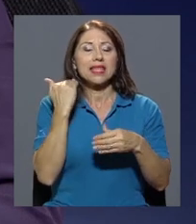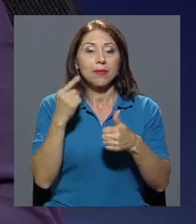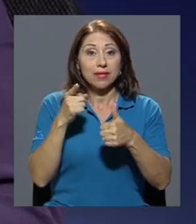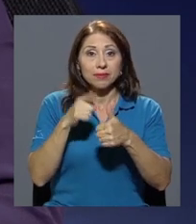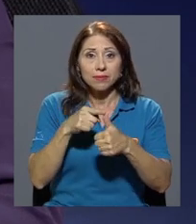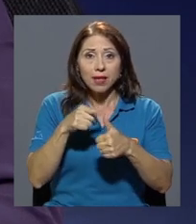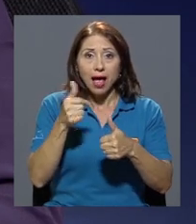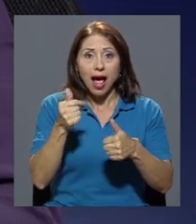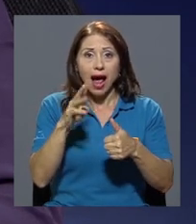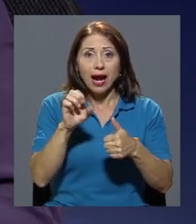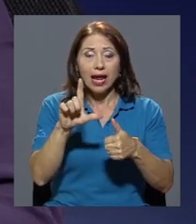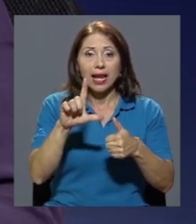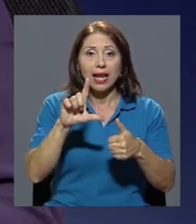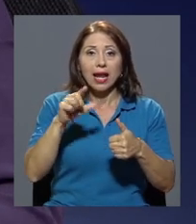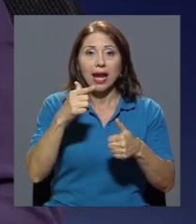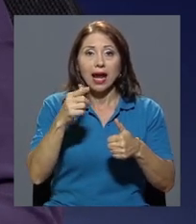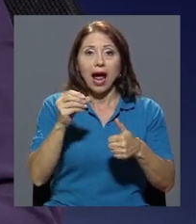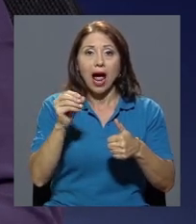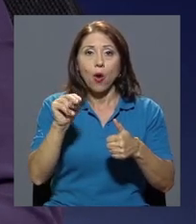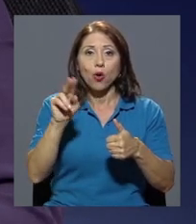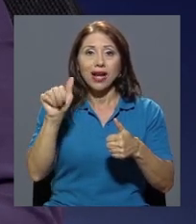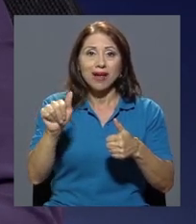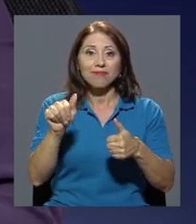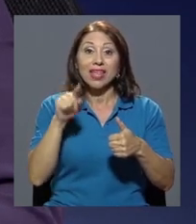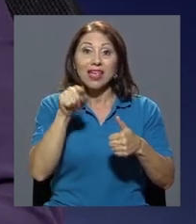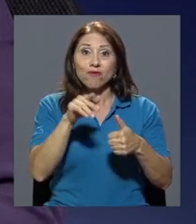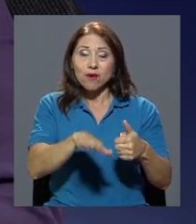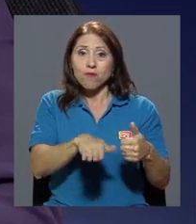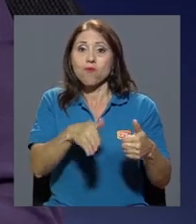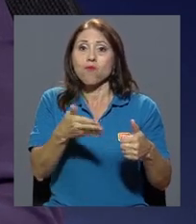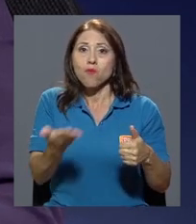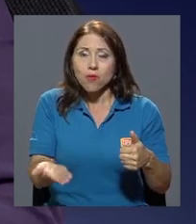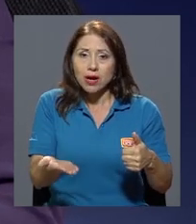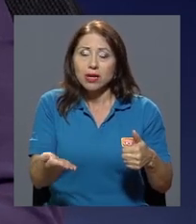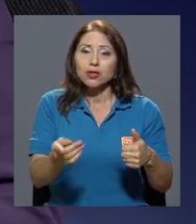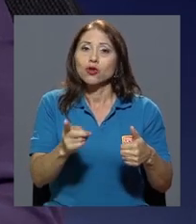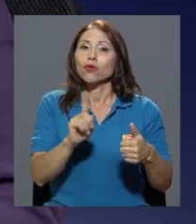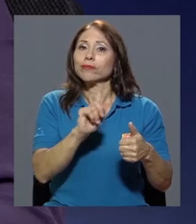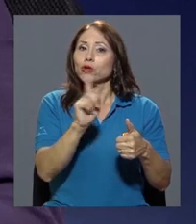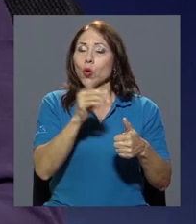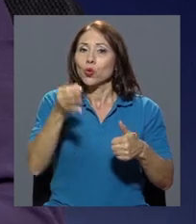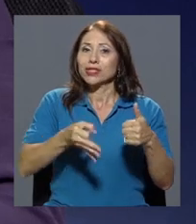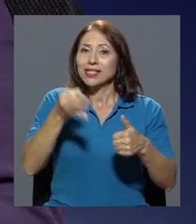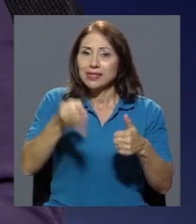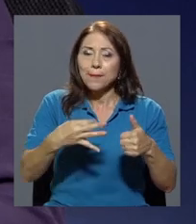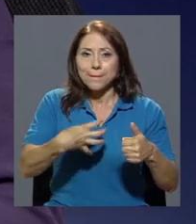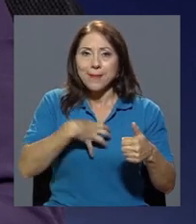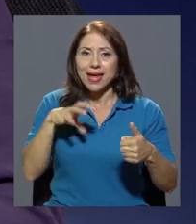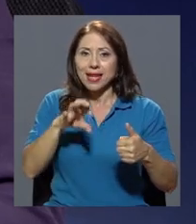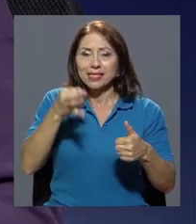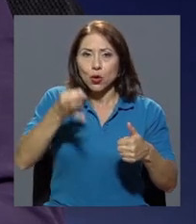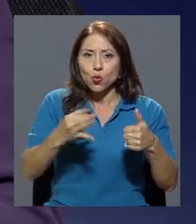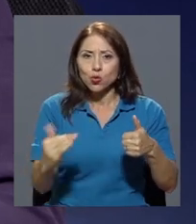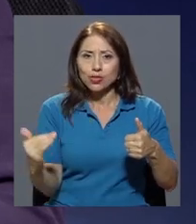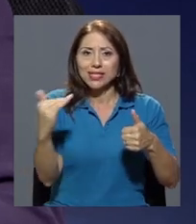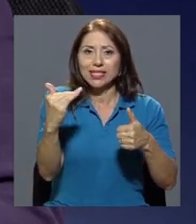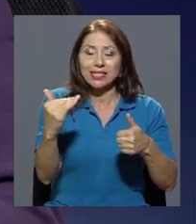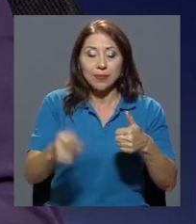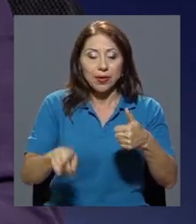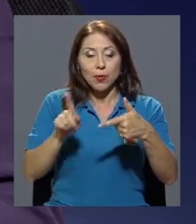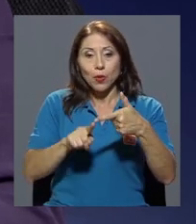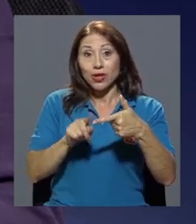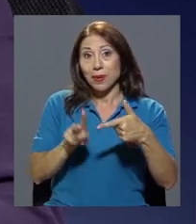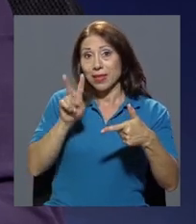parte Ángel Gaona, que fue ejecutado extrajudicialmente y que merece justicia, y por otra parte estos jóvenes que